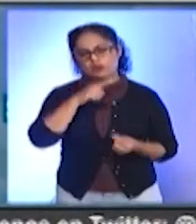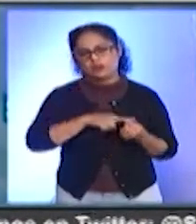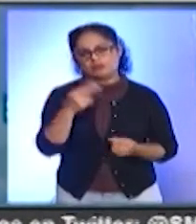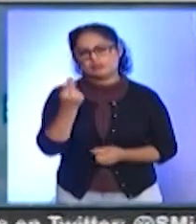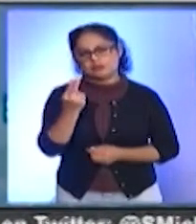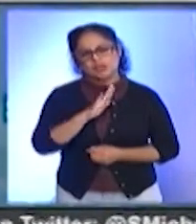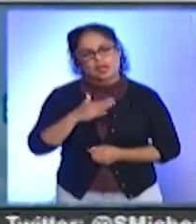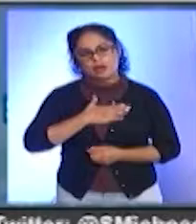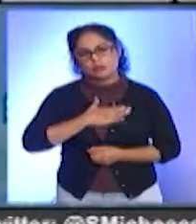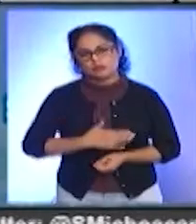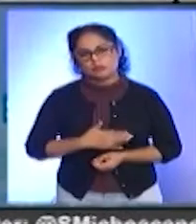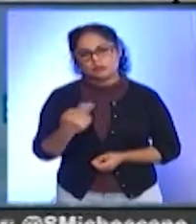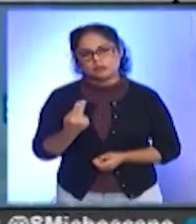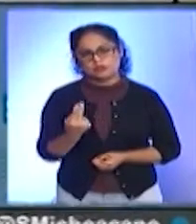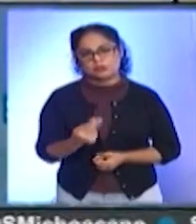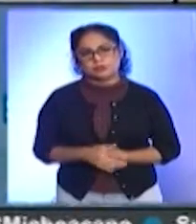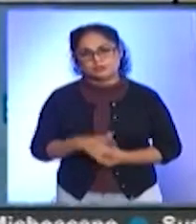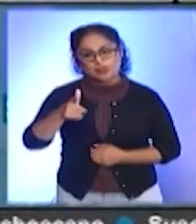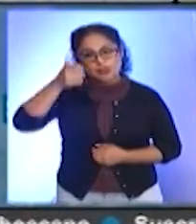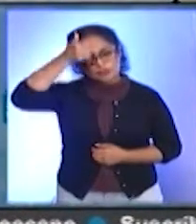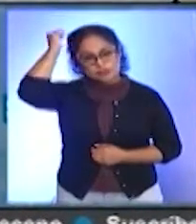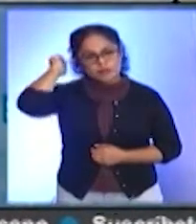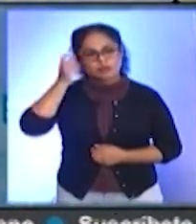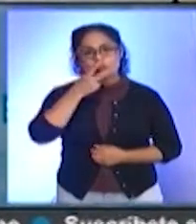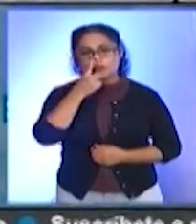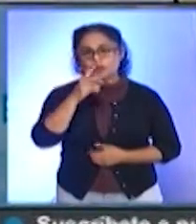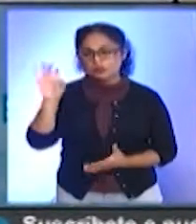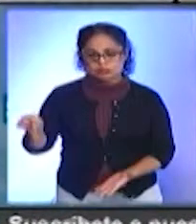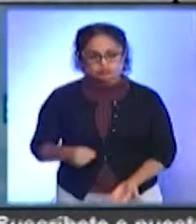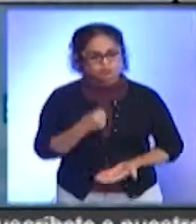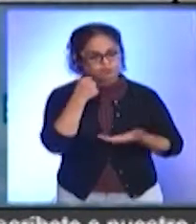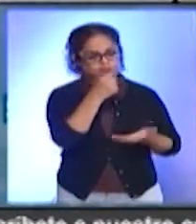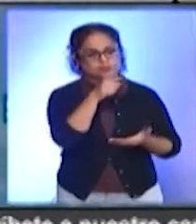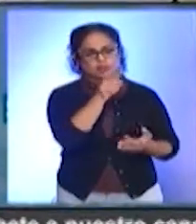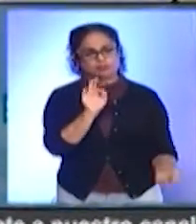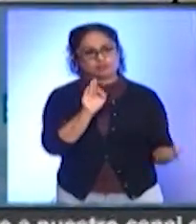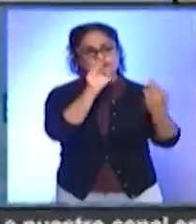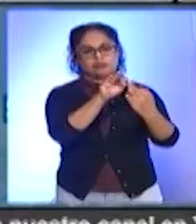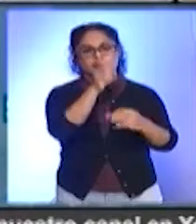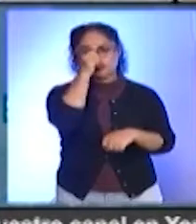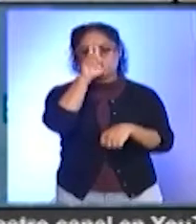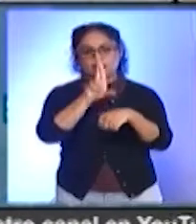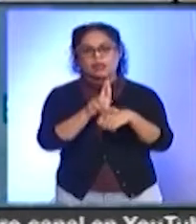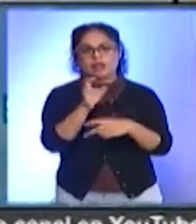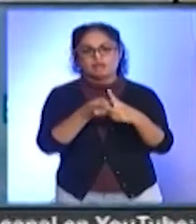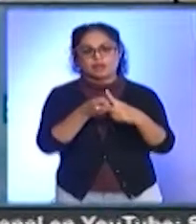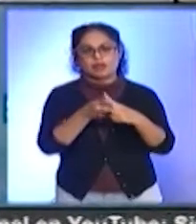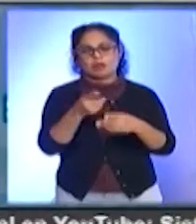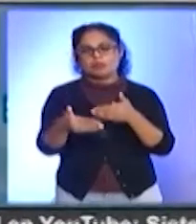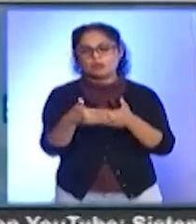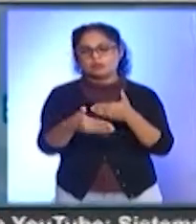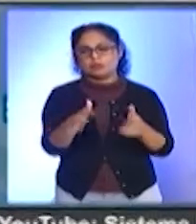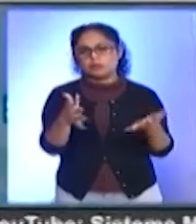lo podamos… Alfredo Ramírez puntualizó que el recurso llegará directo a la Secretaría de Finanzas en aproximadamente 10 días